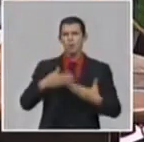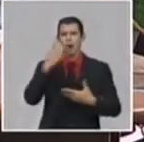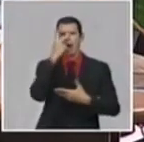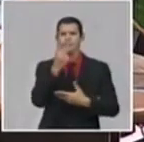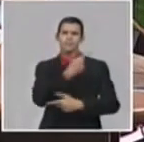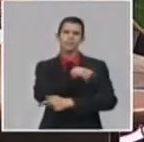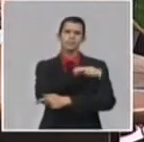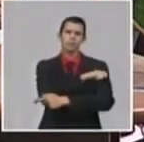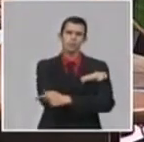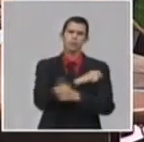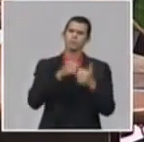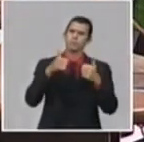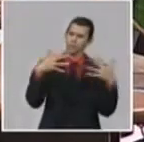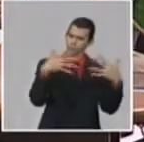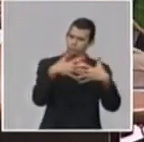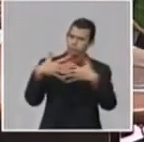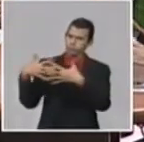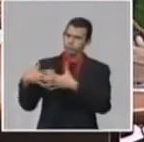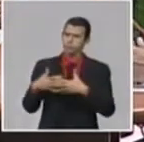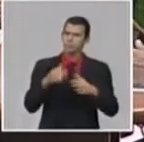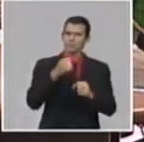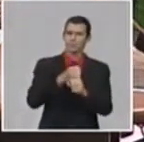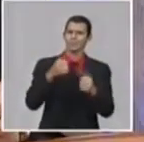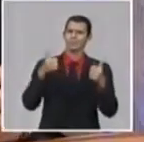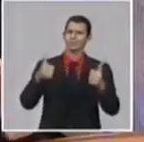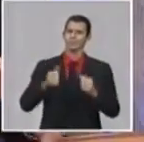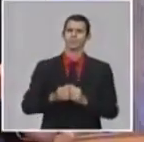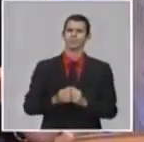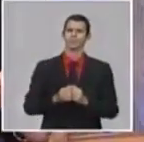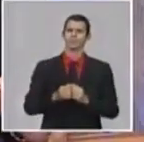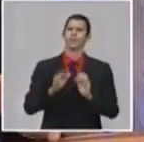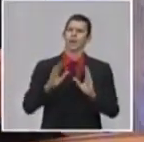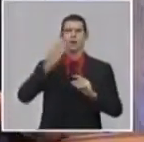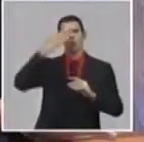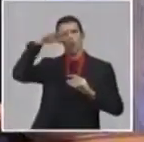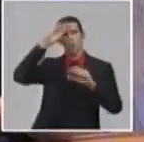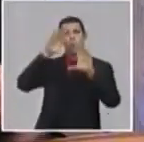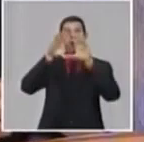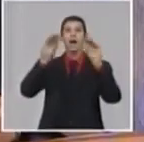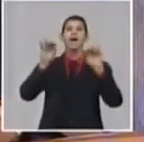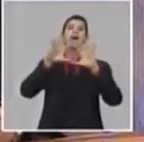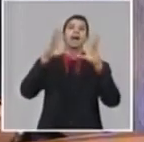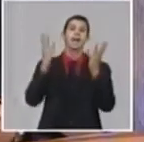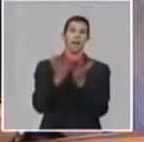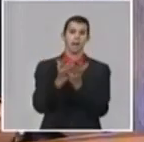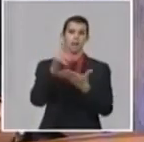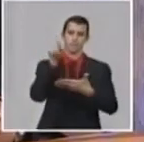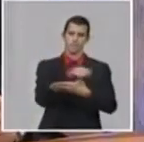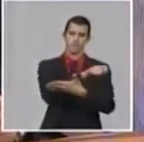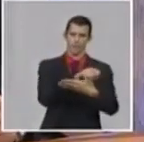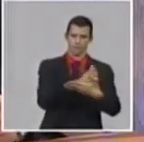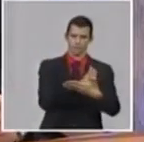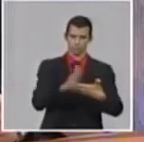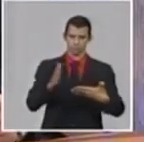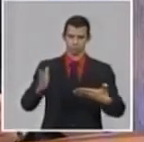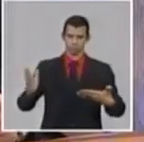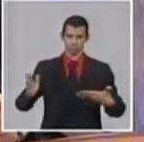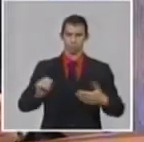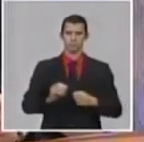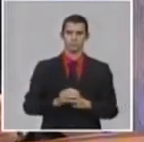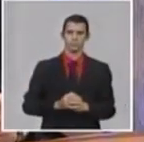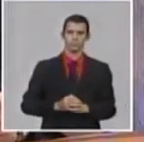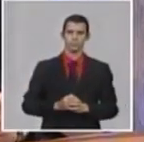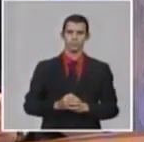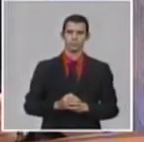partir del plan de país, tenemos nuestro plan específico, que tiene varios componentes, cuatro componentes fundamentales. Uno de ellos está